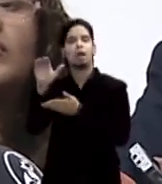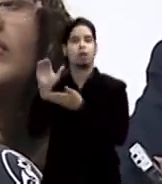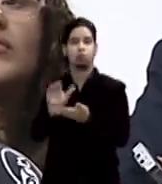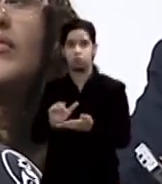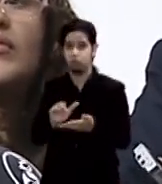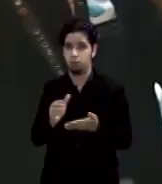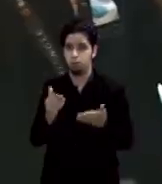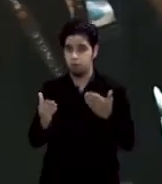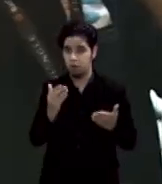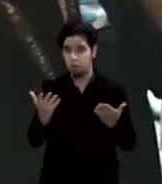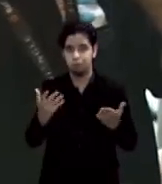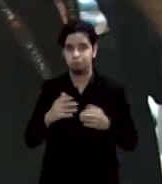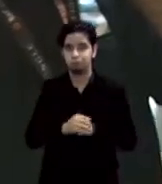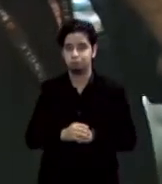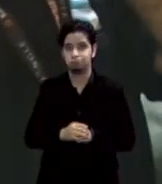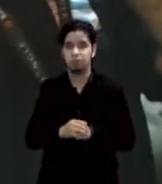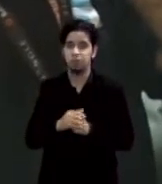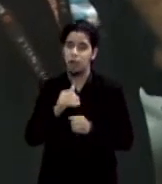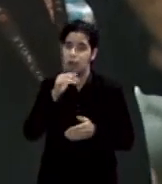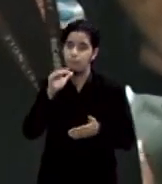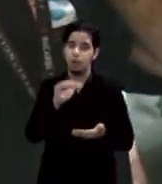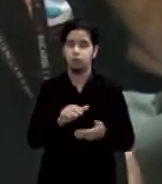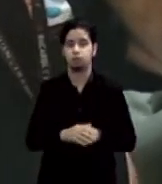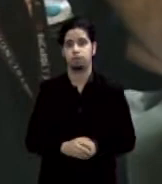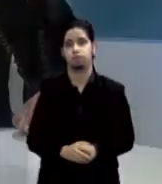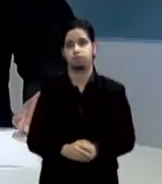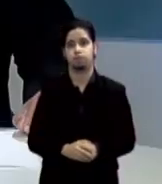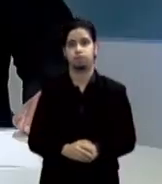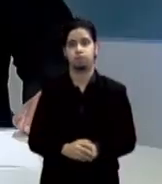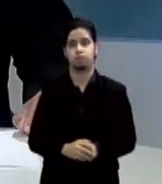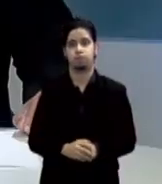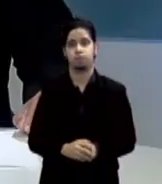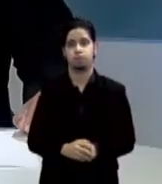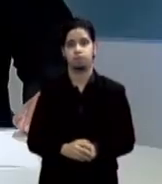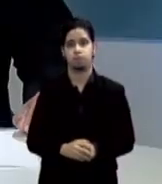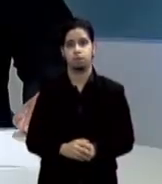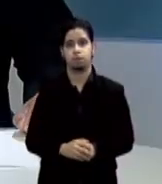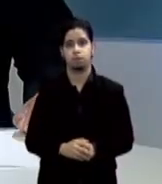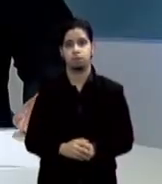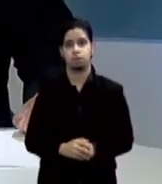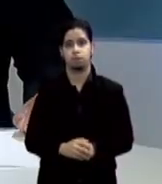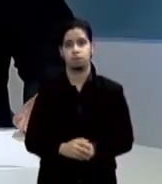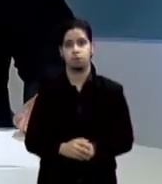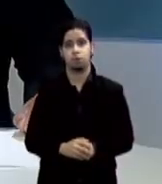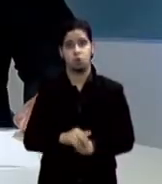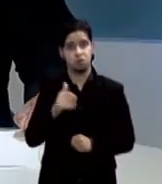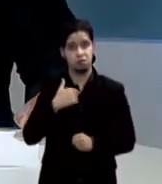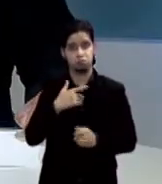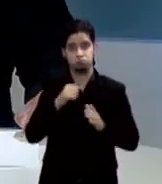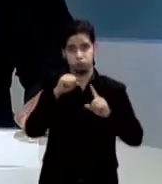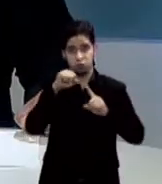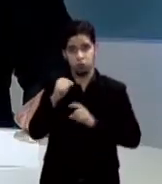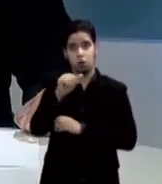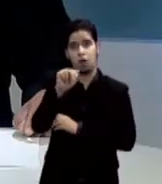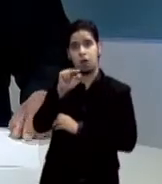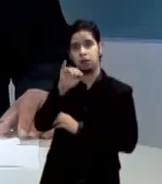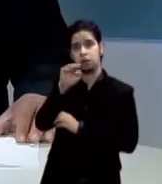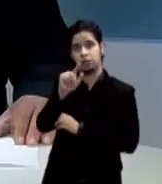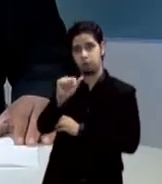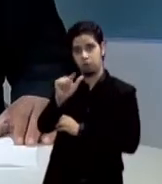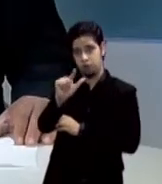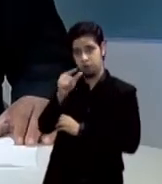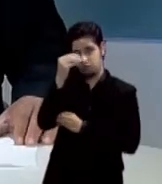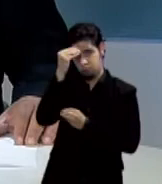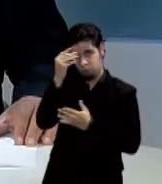tendrían ningún costo de iva felix alemán noticias 24 7 y otra parte el portavoz senatorial aníbal jose torre refirió al departamento de